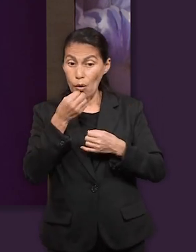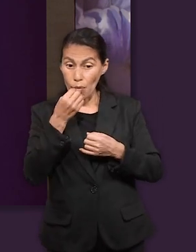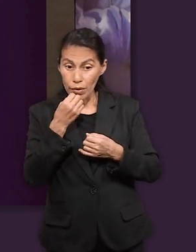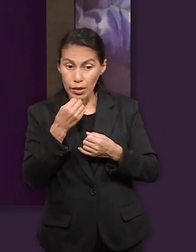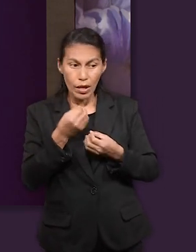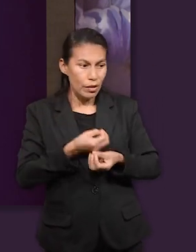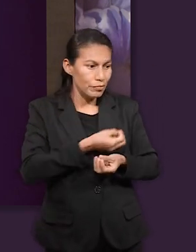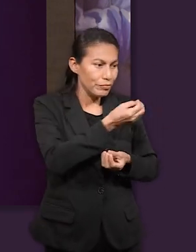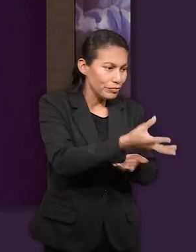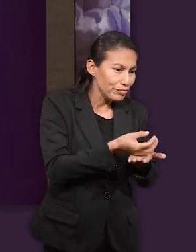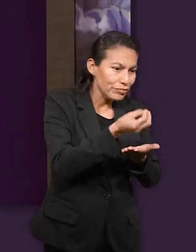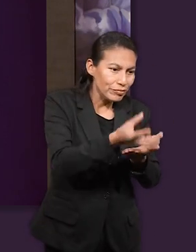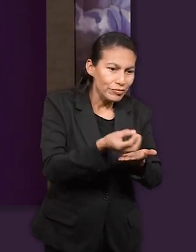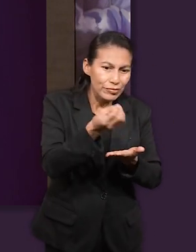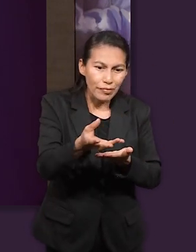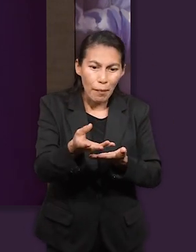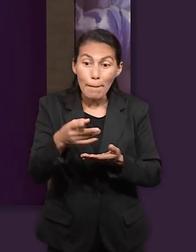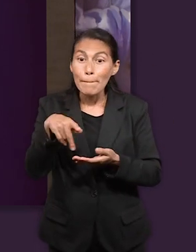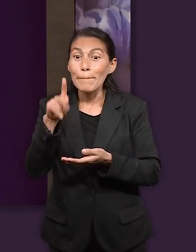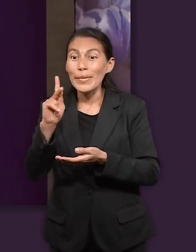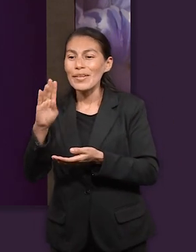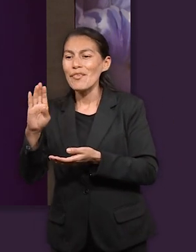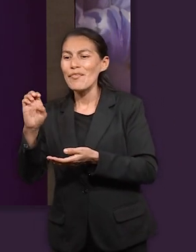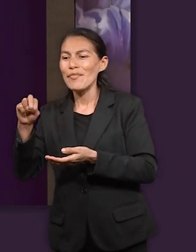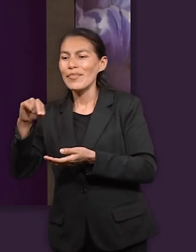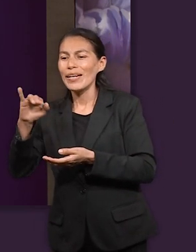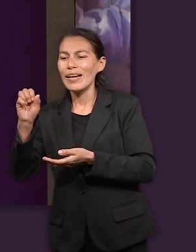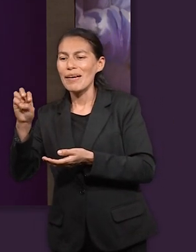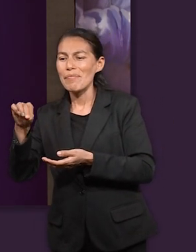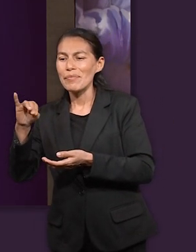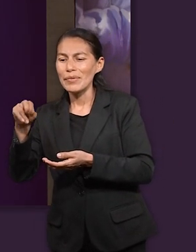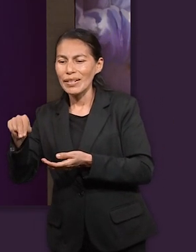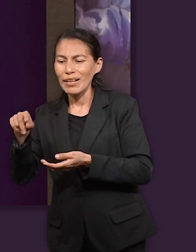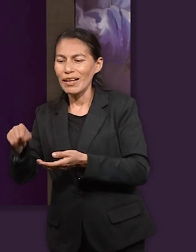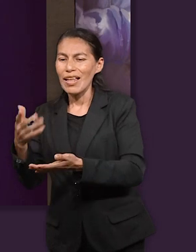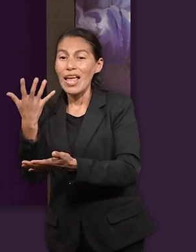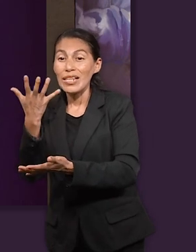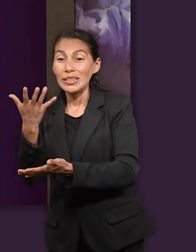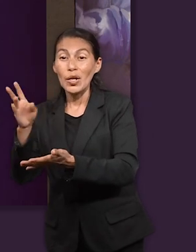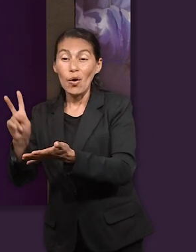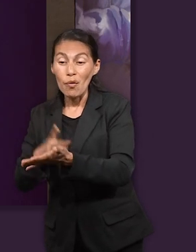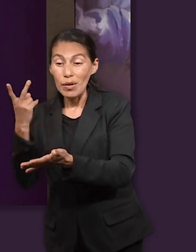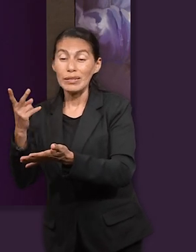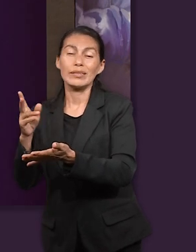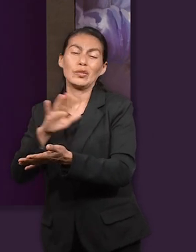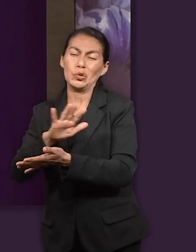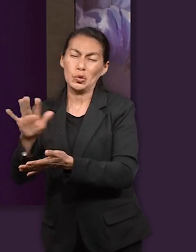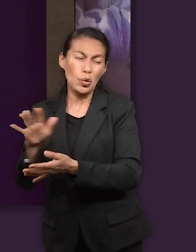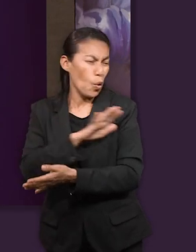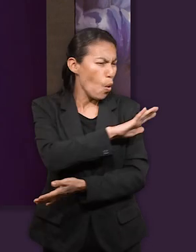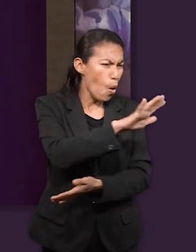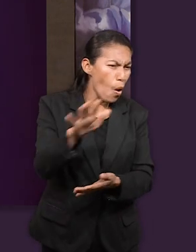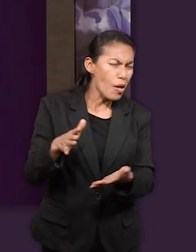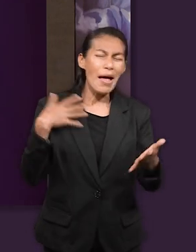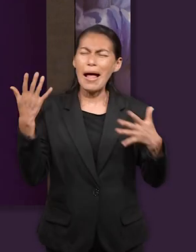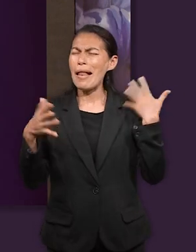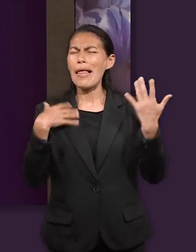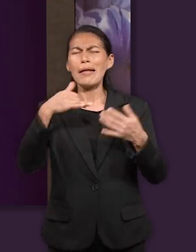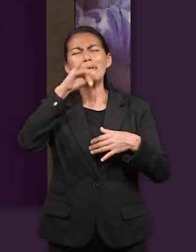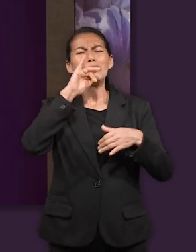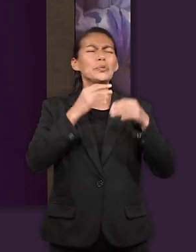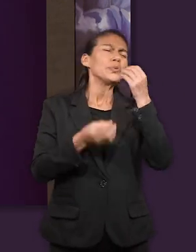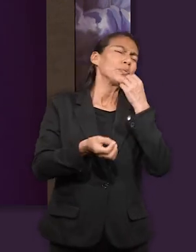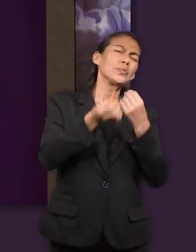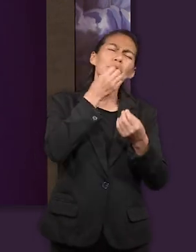tomó viandas de delante de sí para ellos más la porción de Benjamín era cinco veces mayor que cualquiera de la de